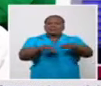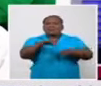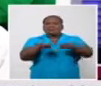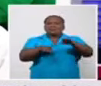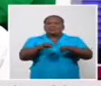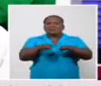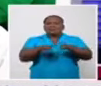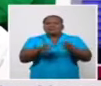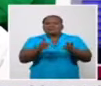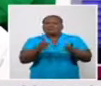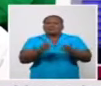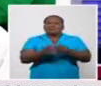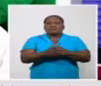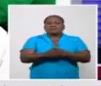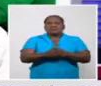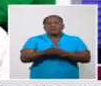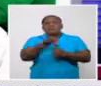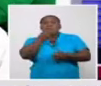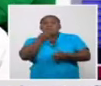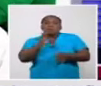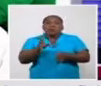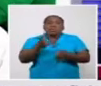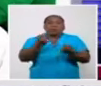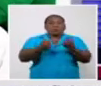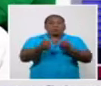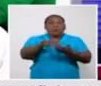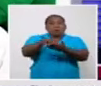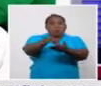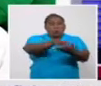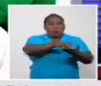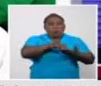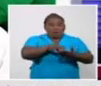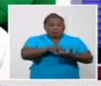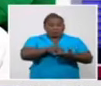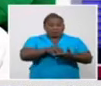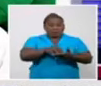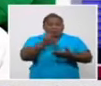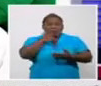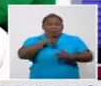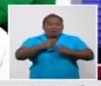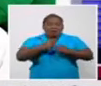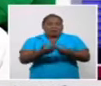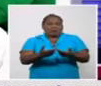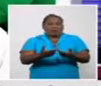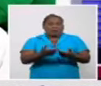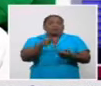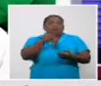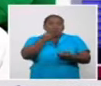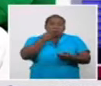algunos lugares es más intensa en el sexo masculino, pues conlleva a esta positividad.